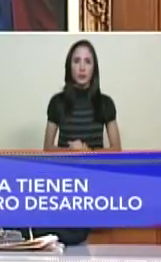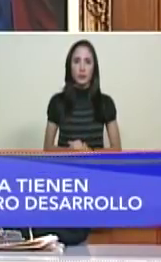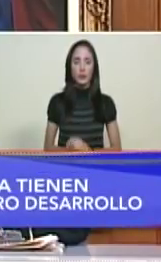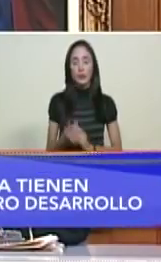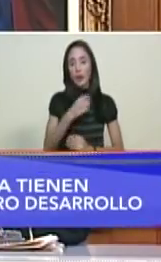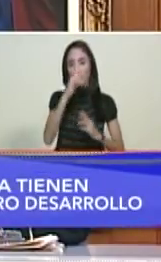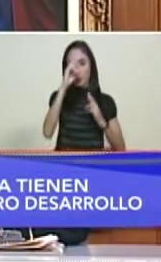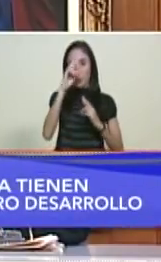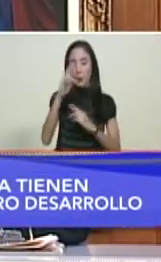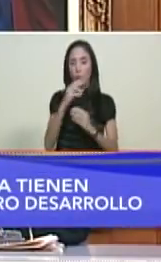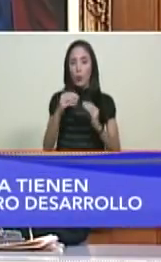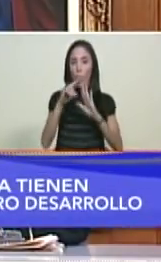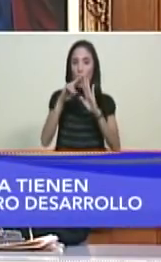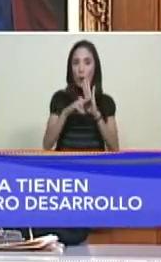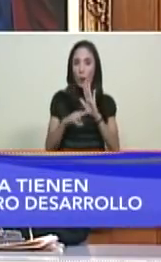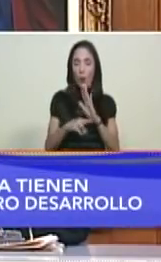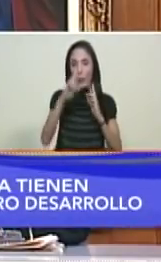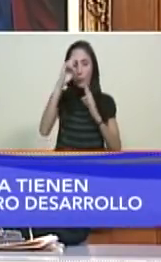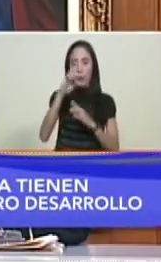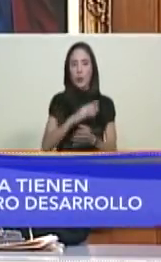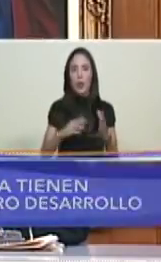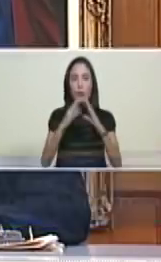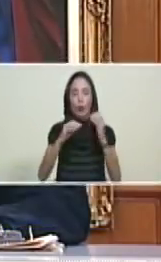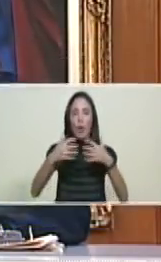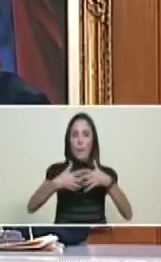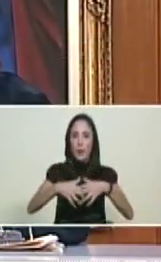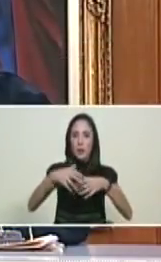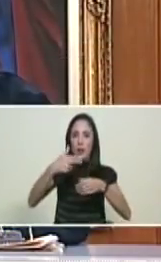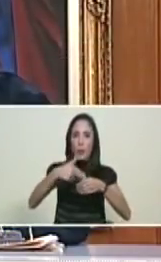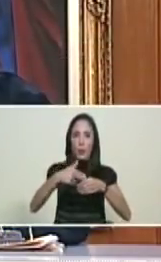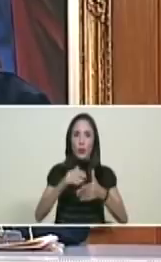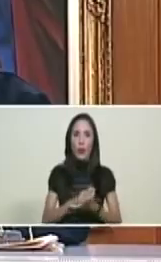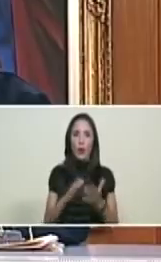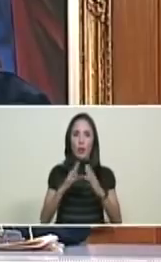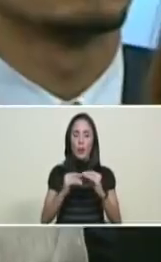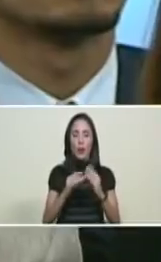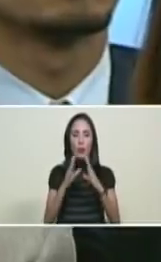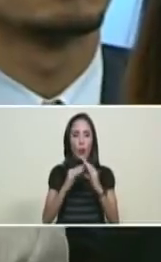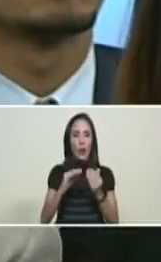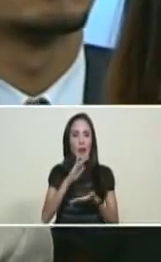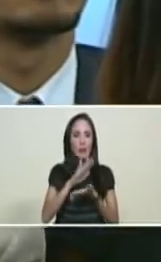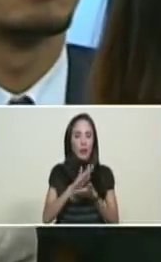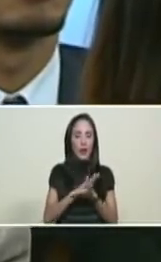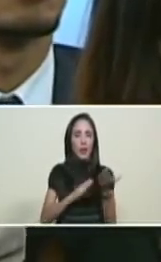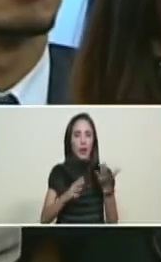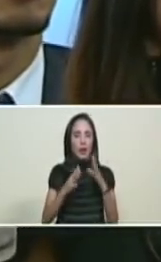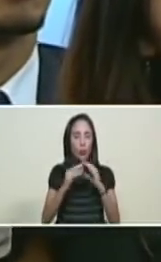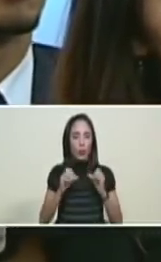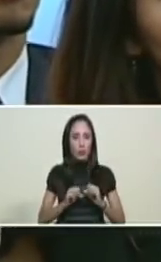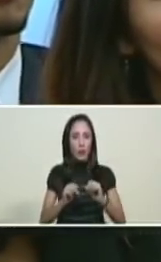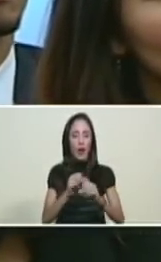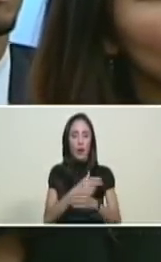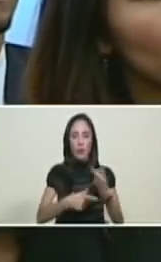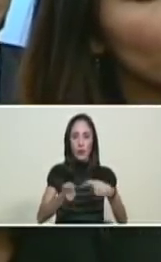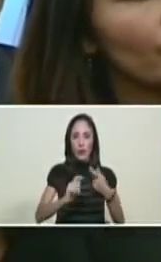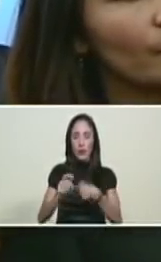las reglas de juego de la OPEP y de la estabilidad del mercado hay mil formas